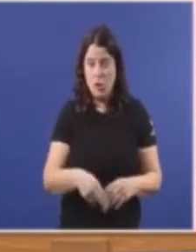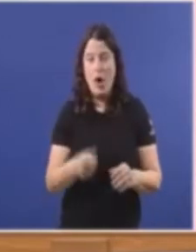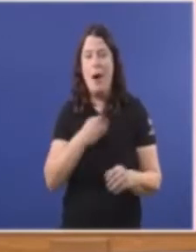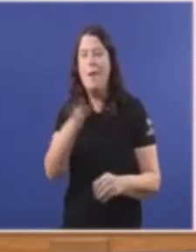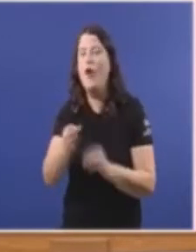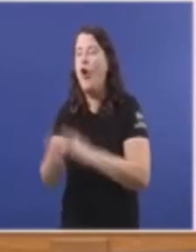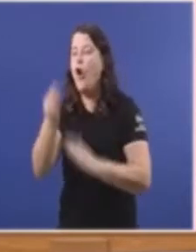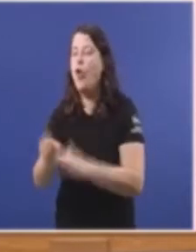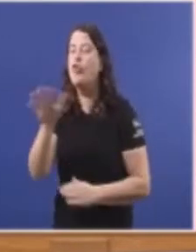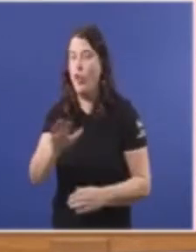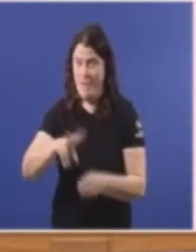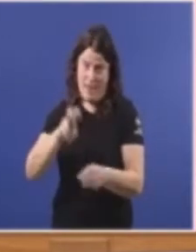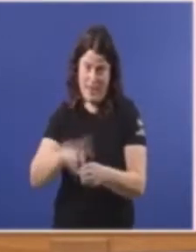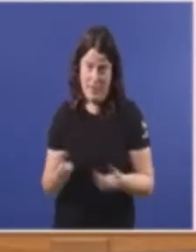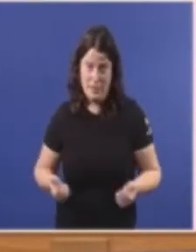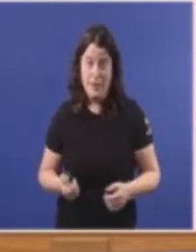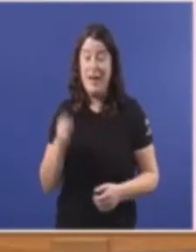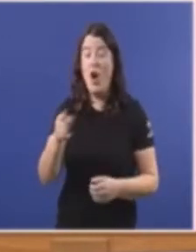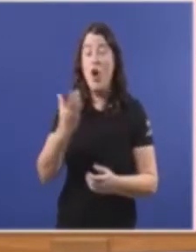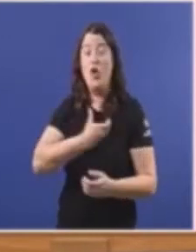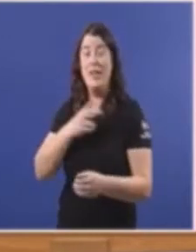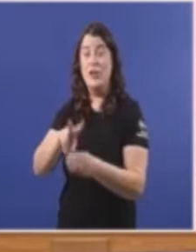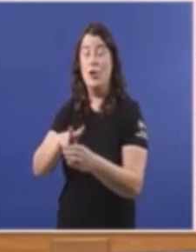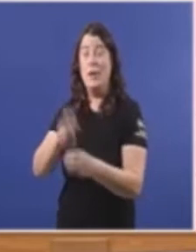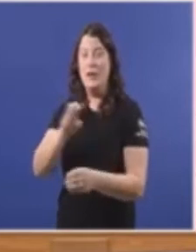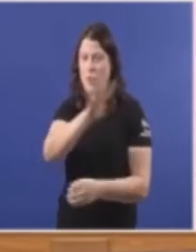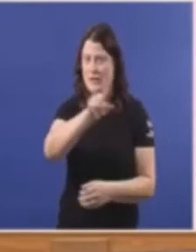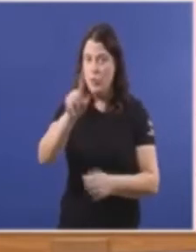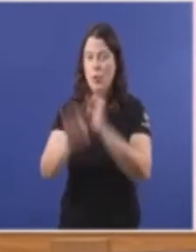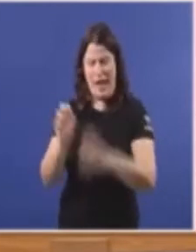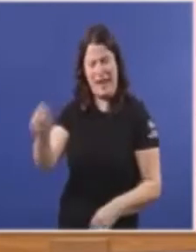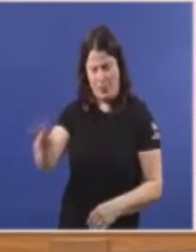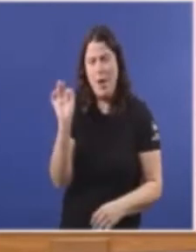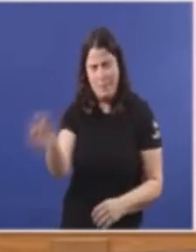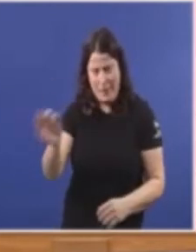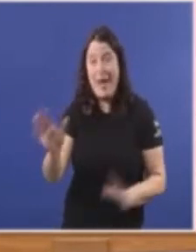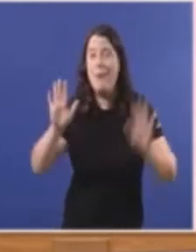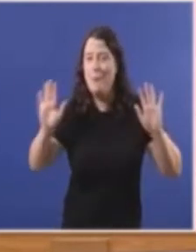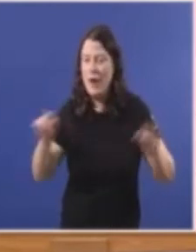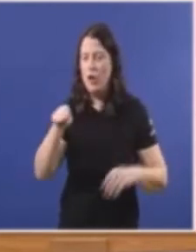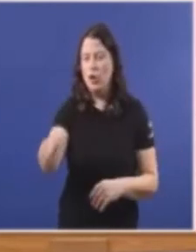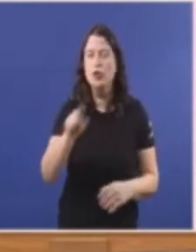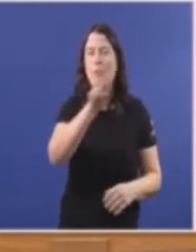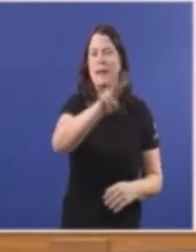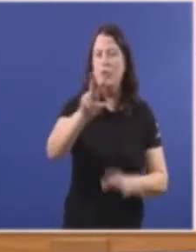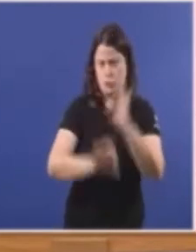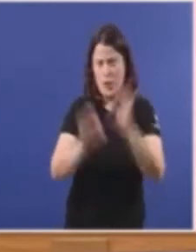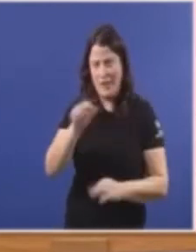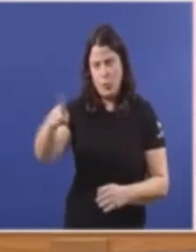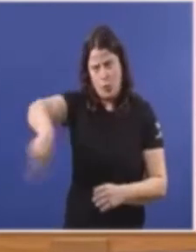Berín Exactamente no Concello de Berín O 41% Ten vostedes razón Pero por que Non dice que vostedes sacaron o 22%